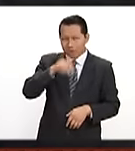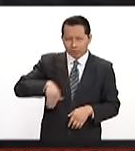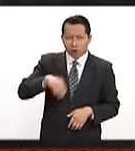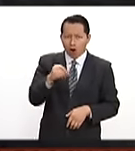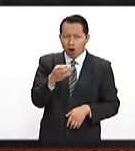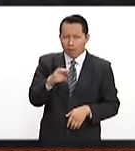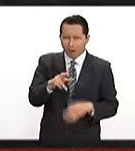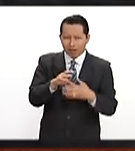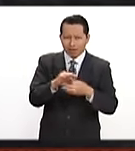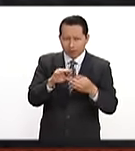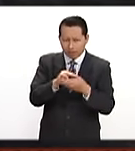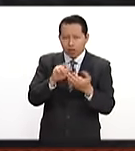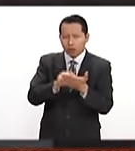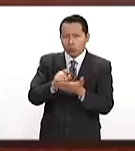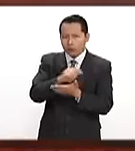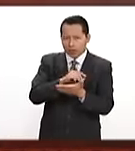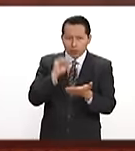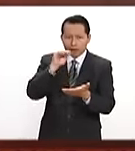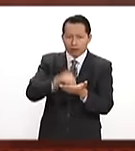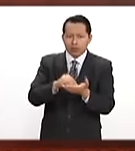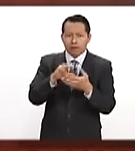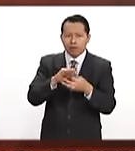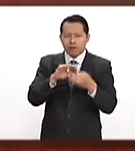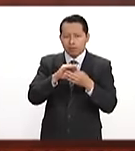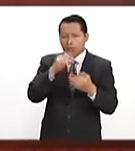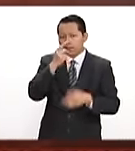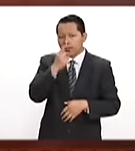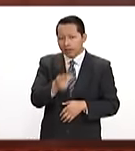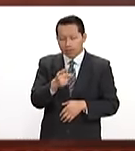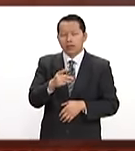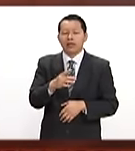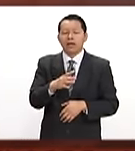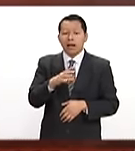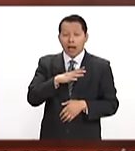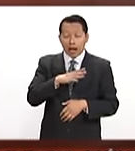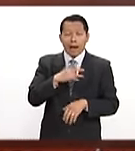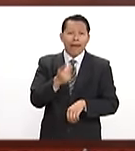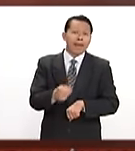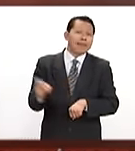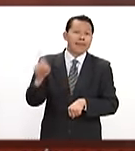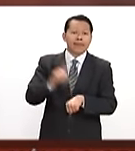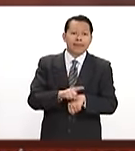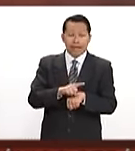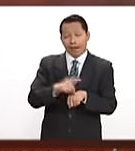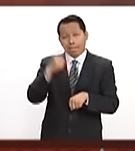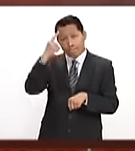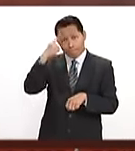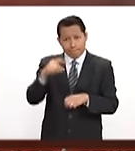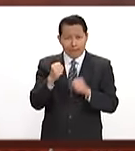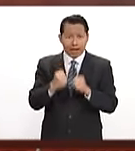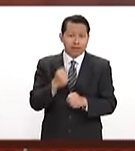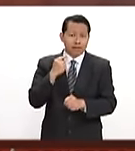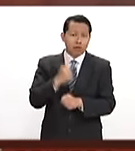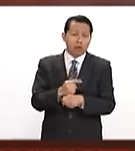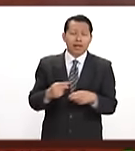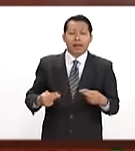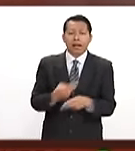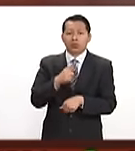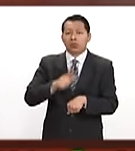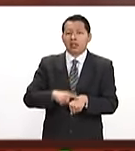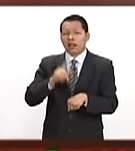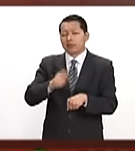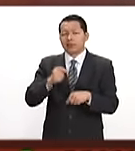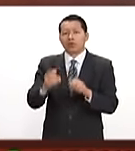vía Twitter. Escribió, está previsto un gran día para la seguridad nacional. Entre otras cosas, vamos a